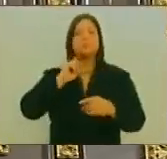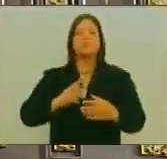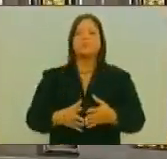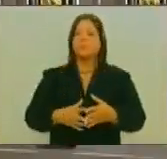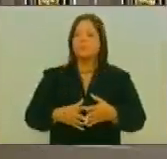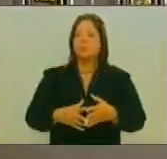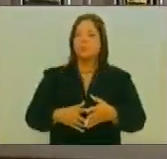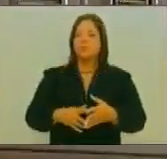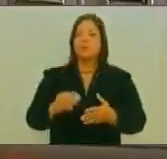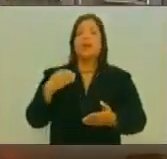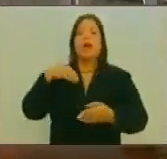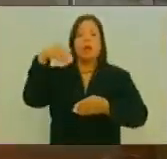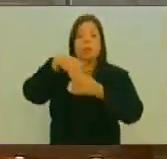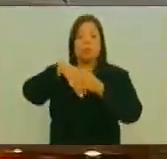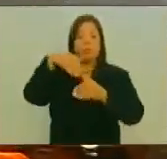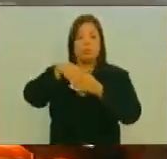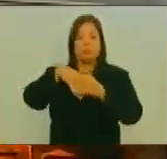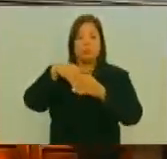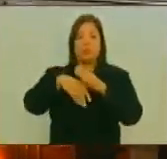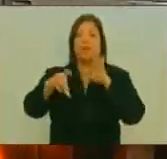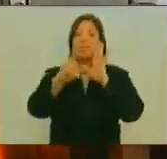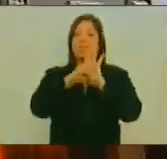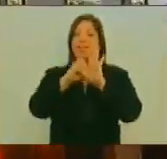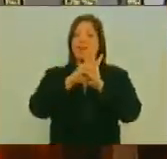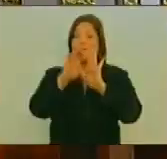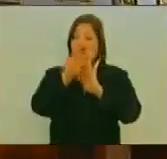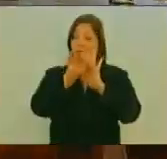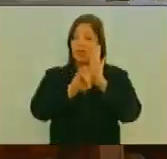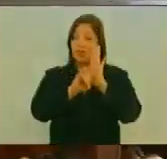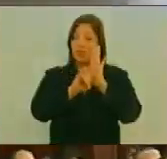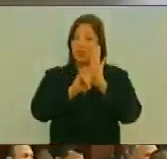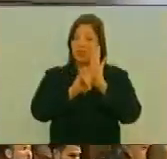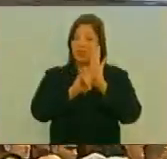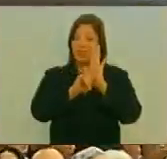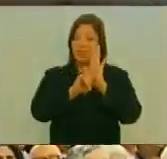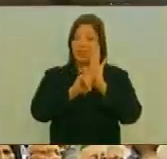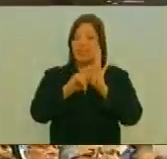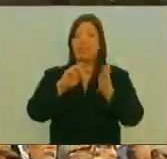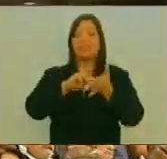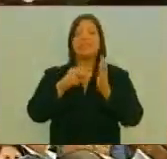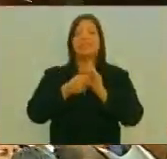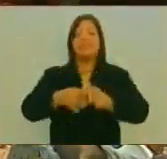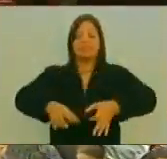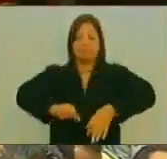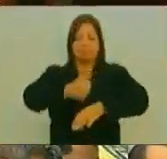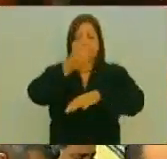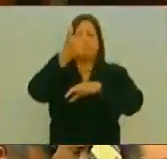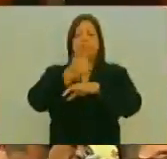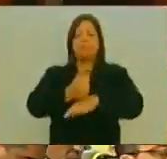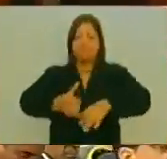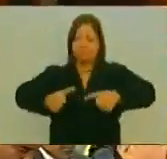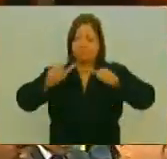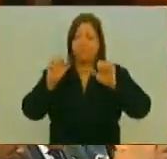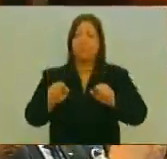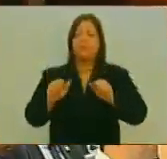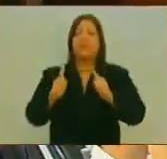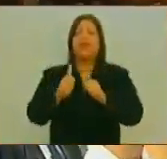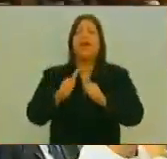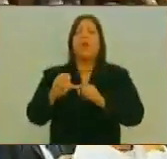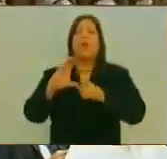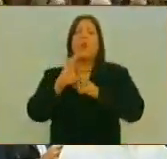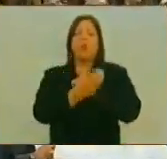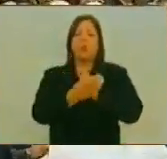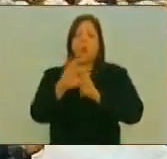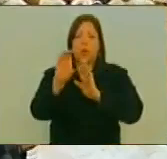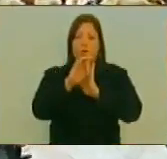Sometido Sometido a Votación El Decreto Constituyente Con el Cual Se Declara Instalada La Constituyente Cultural